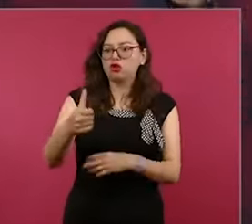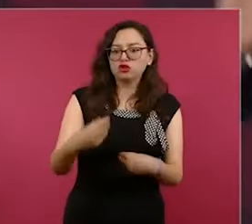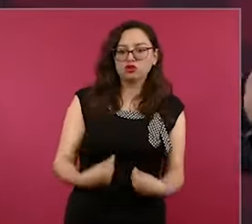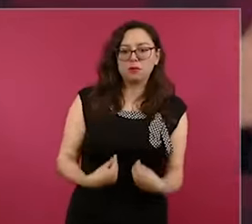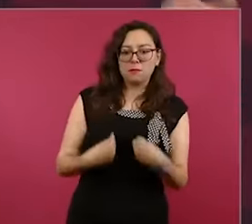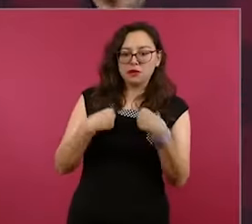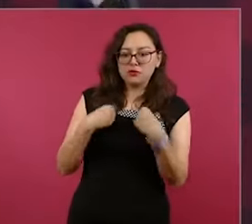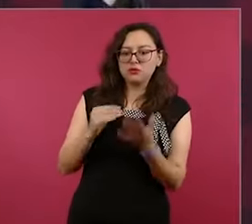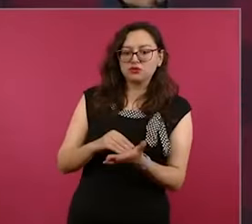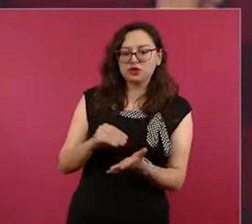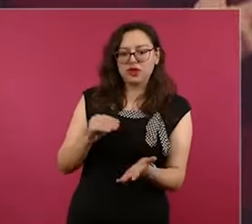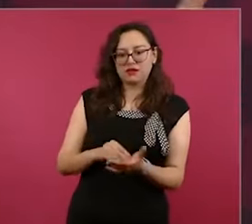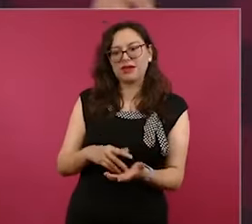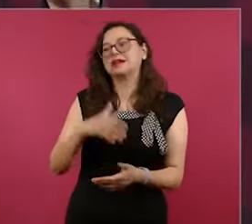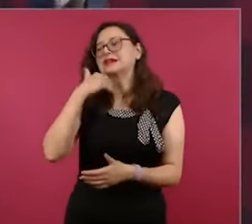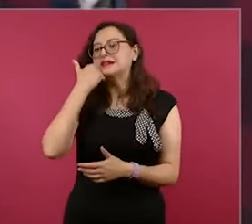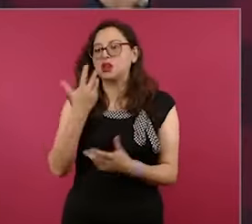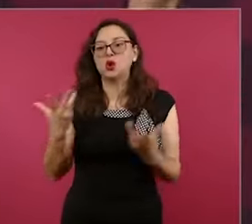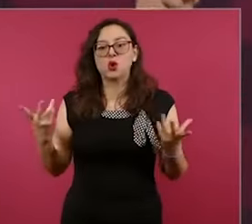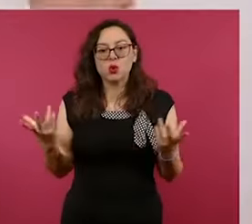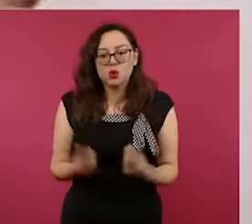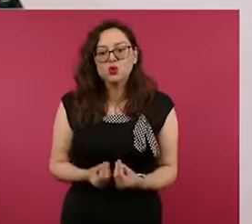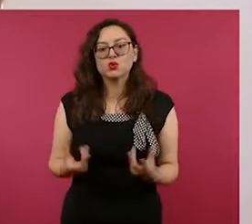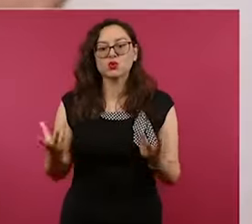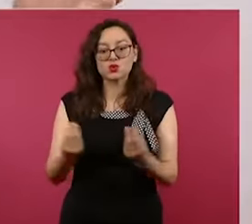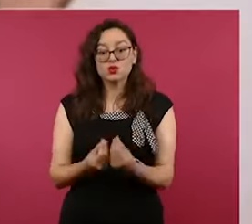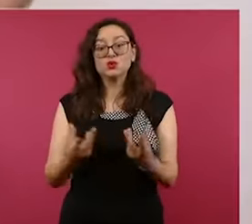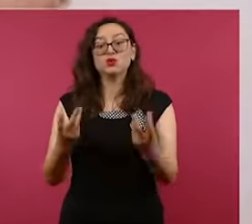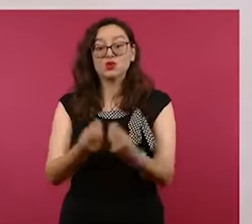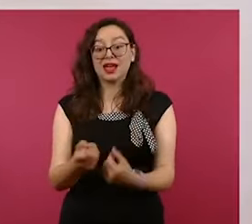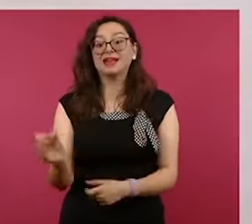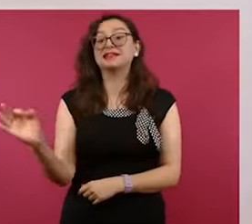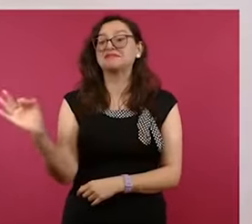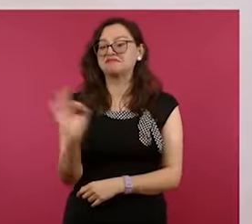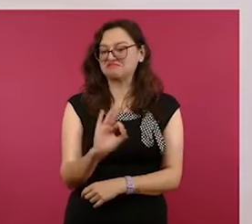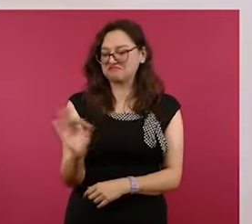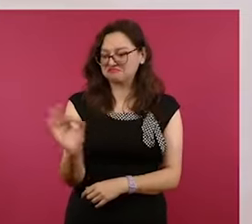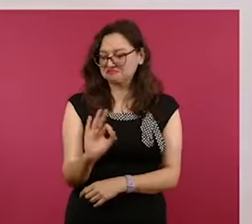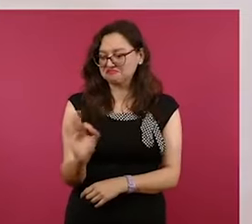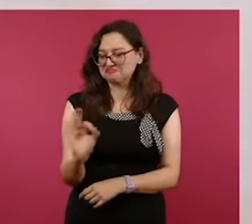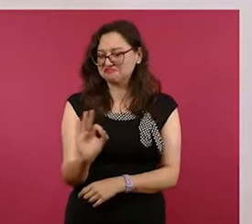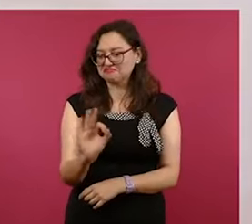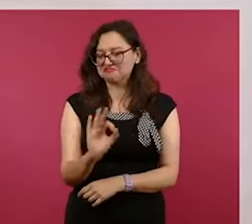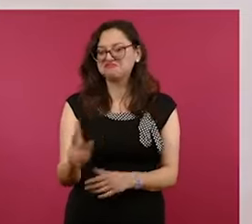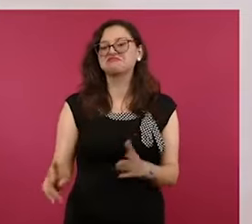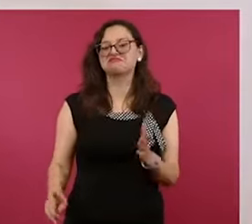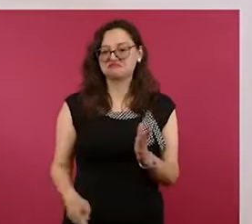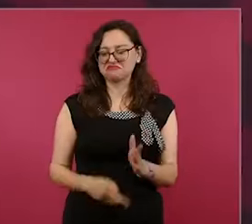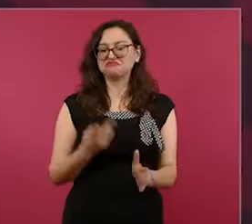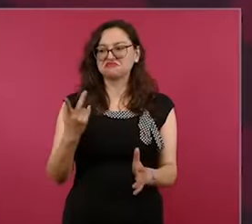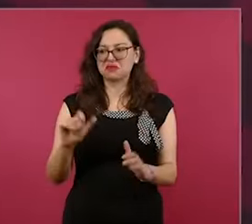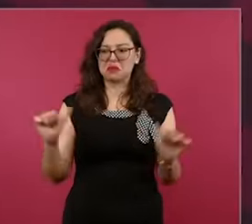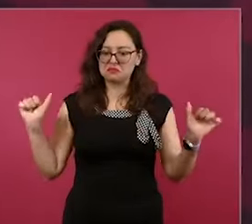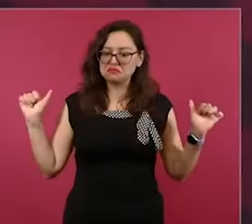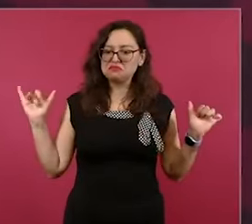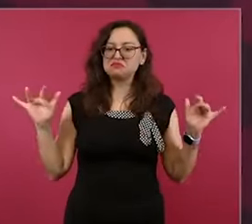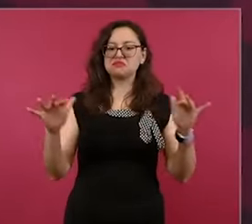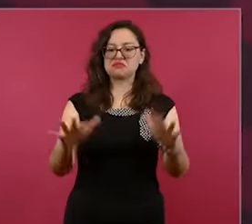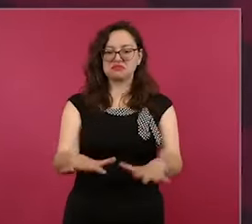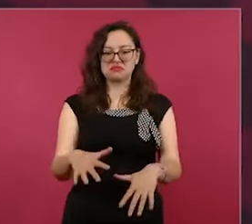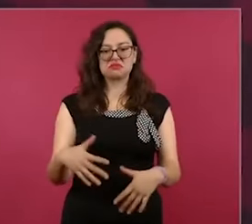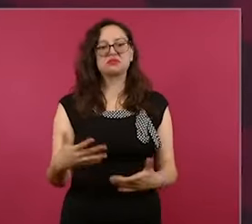y es posible que hagamos actos, en